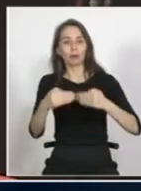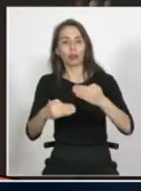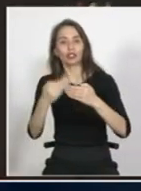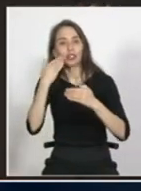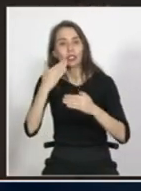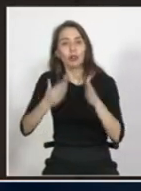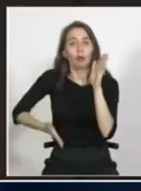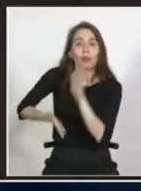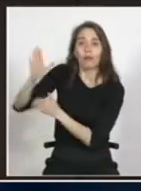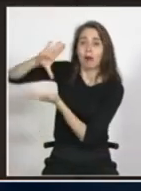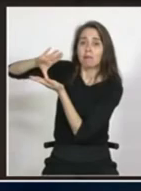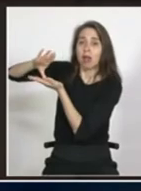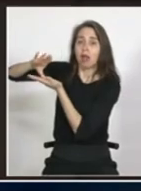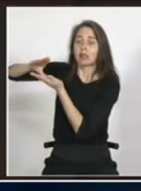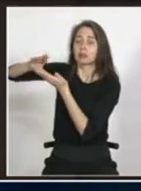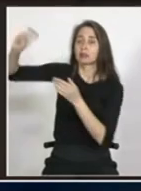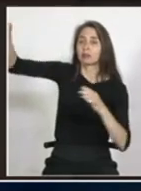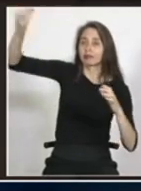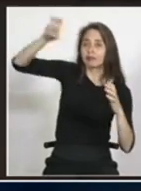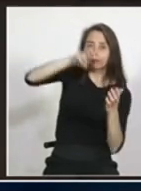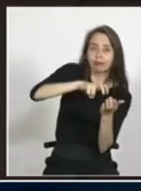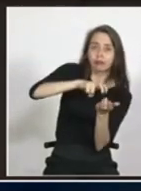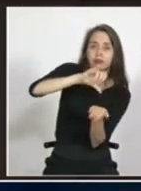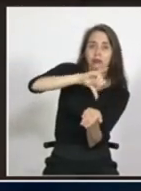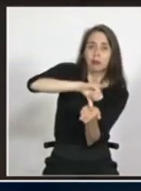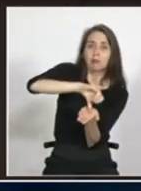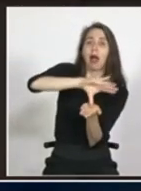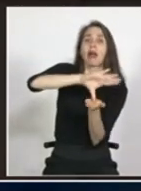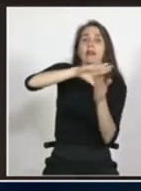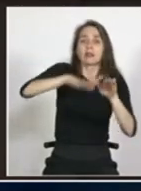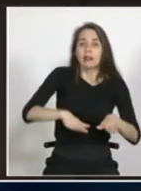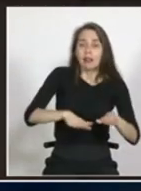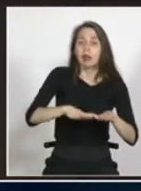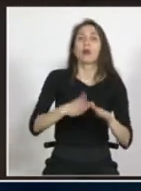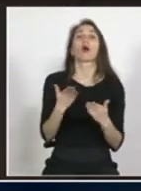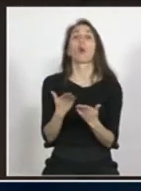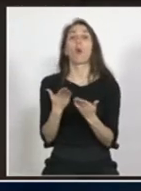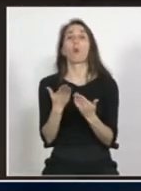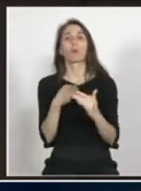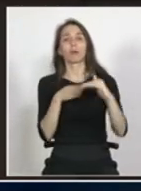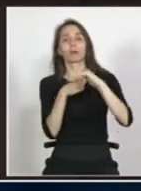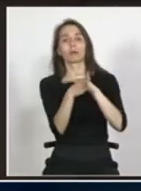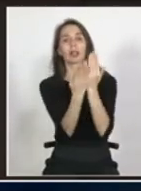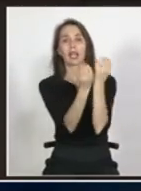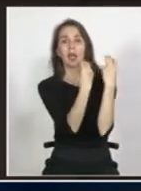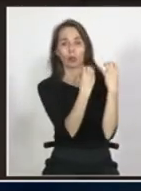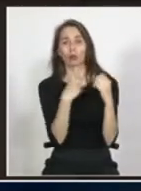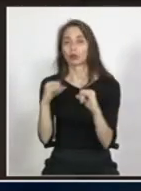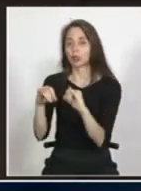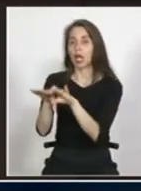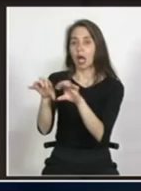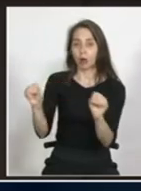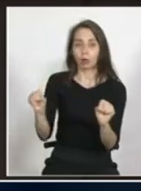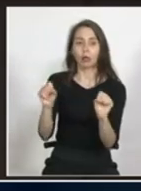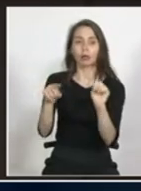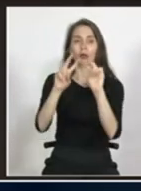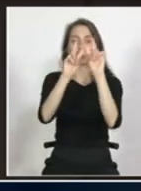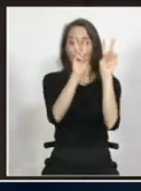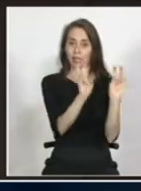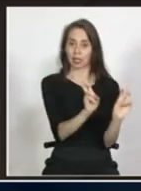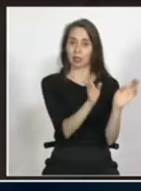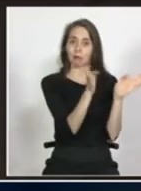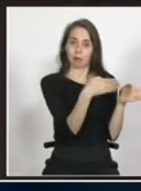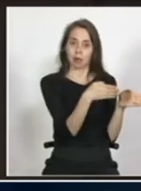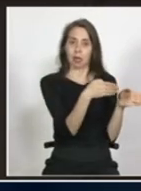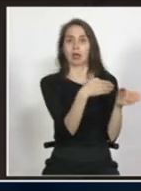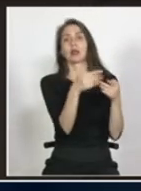niños y a lo que se enfrentan porque claramente hay un tema del acceso a educación y yo comparto con ustedes ese es un tema pero